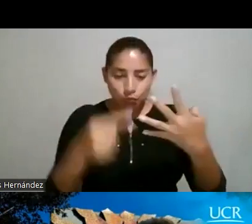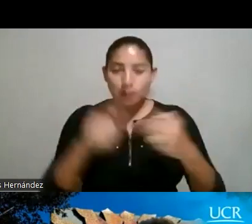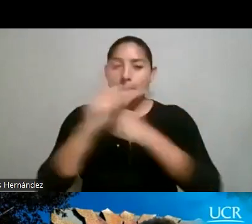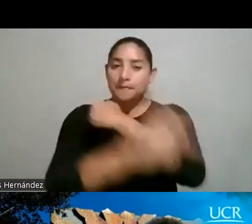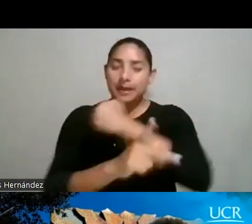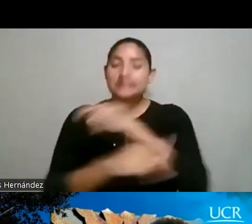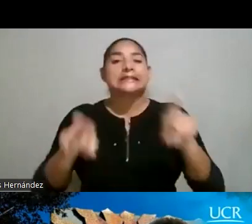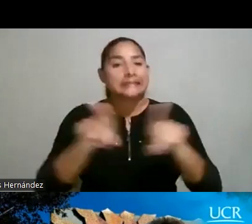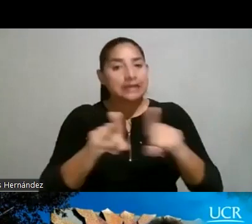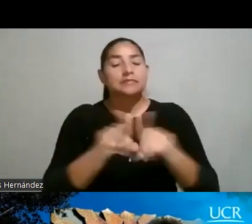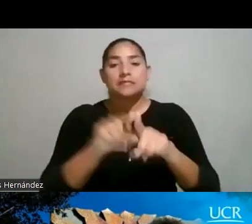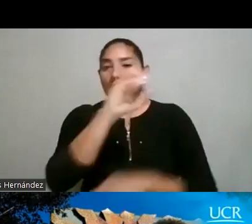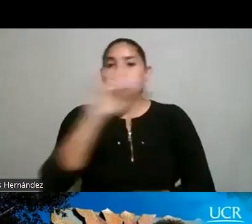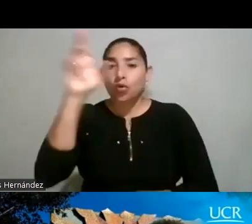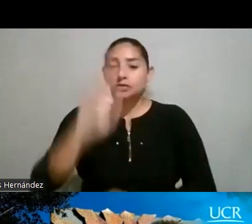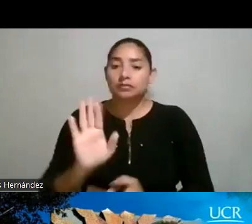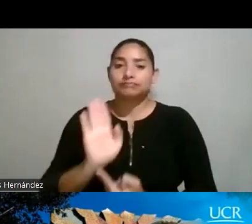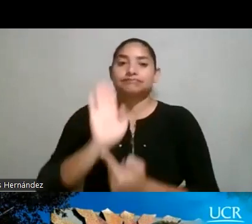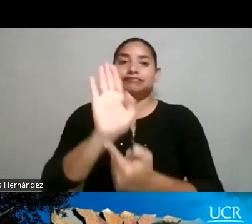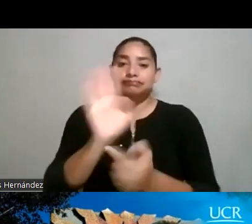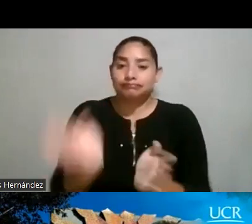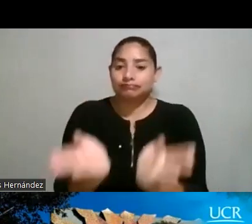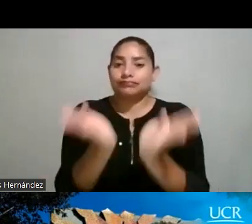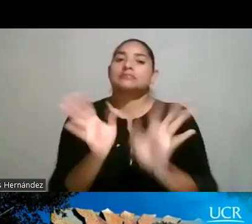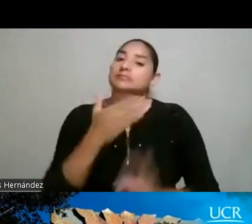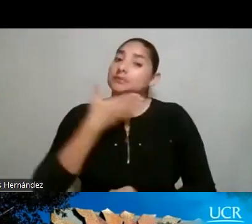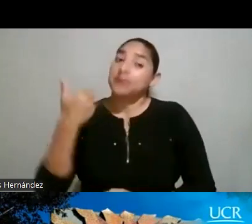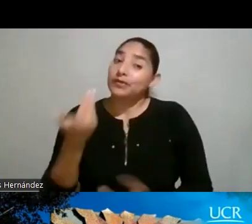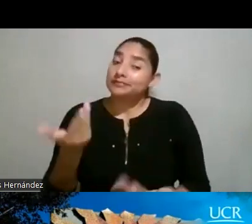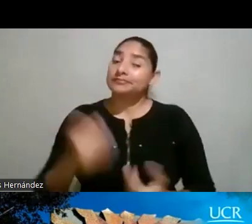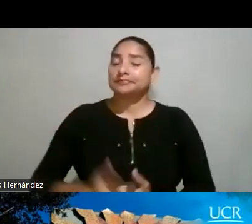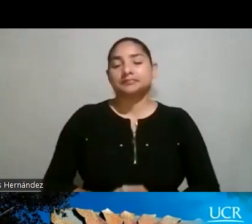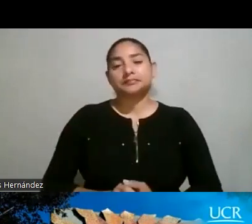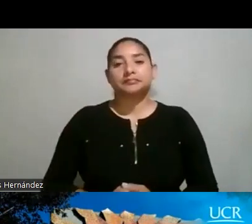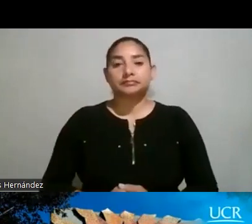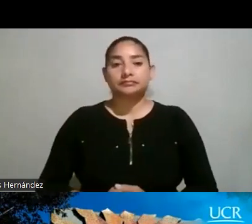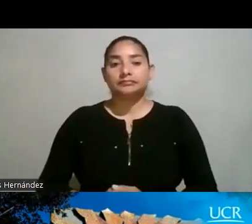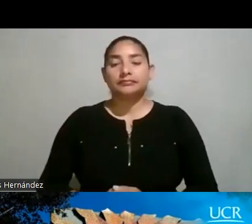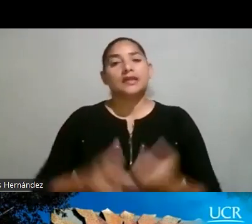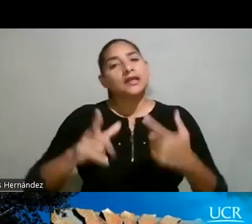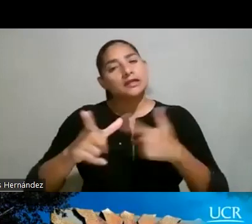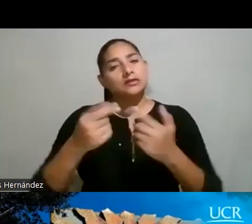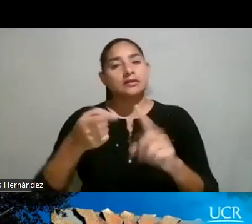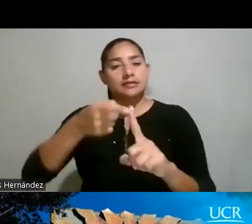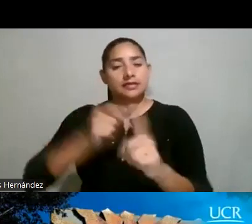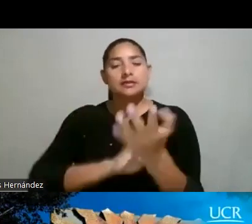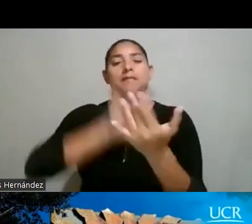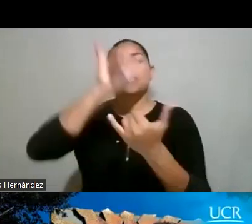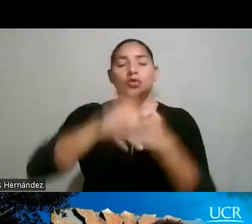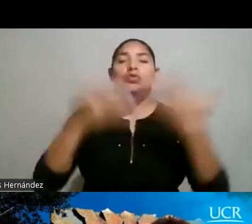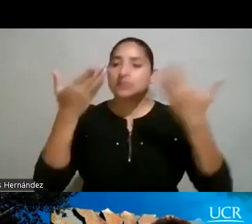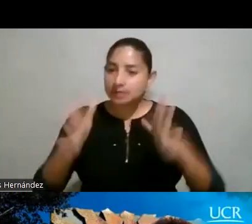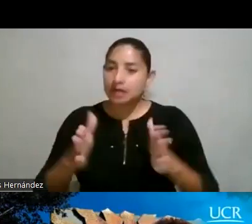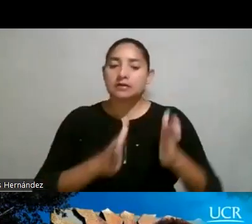Costa Rica, somos uno de los países que tiene los mejores indicadores. Y entonces, desde el proyecto, ya una vez que se hace esta,